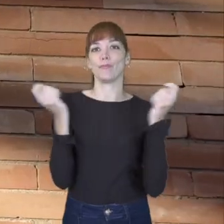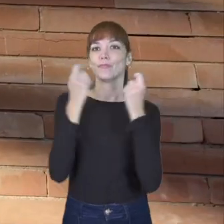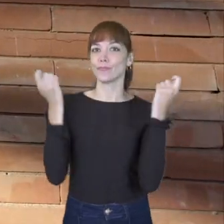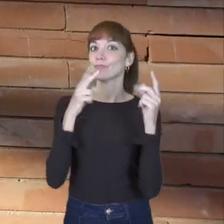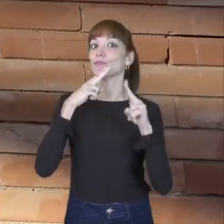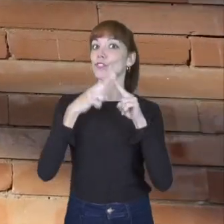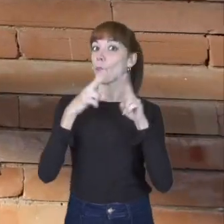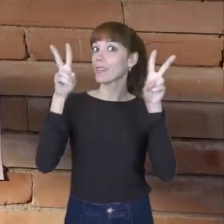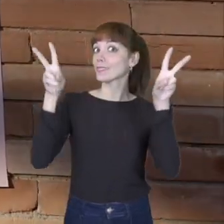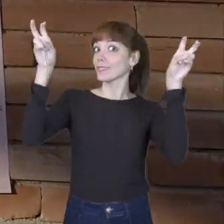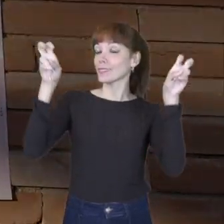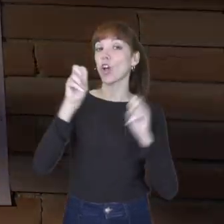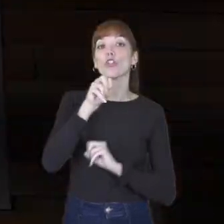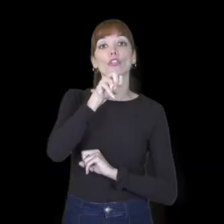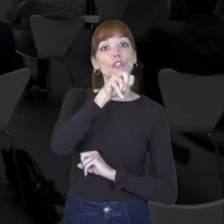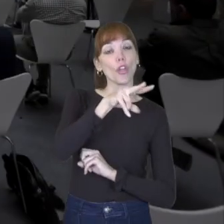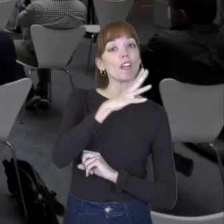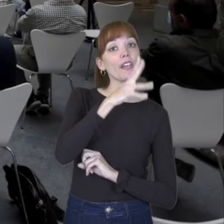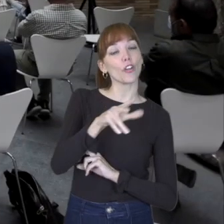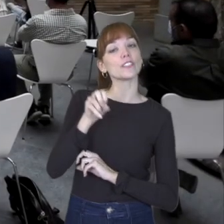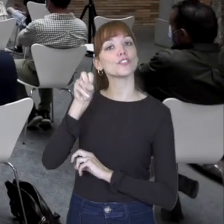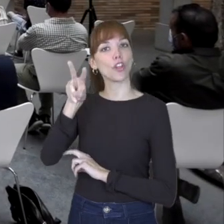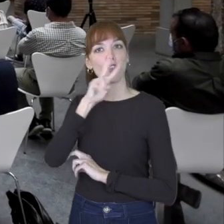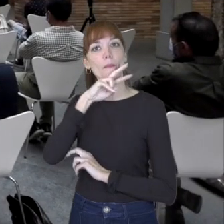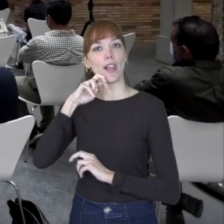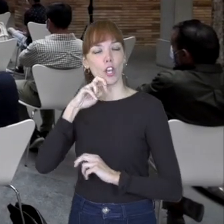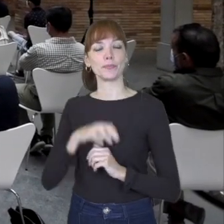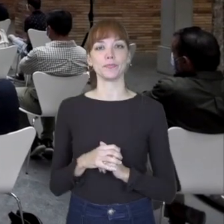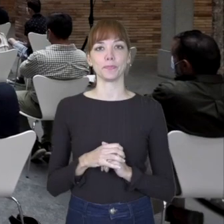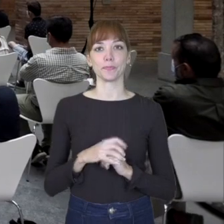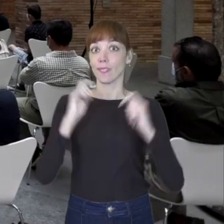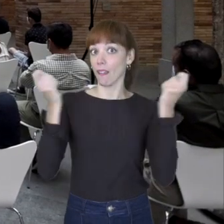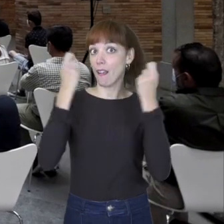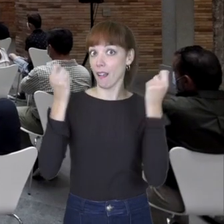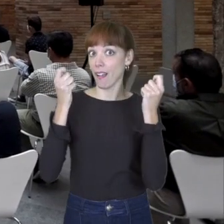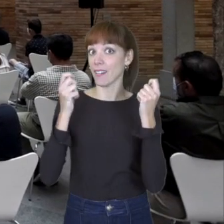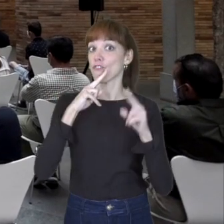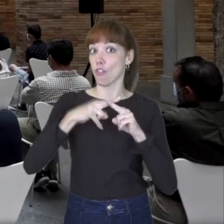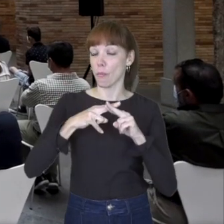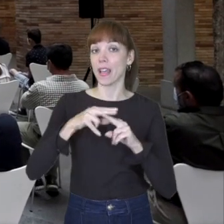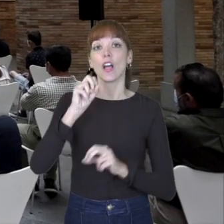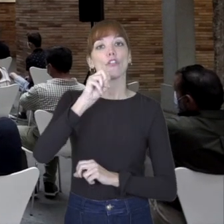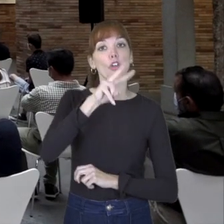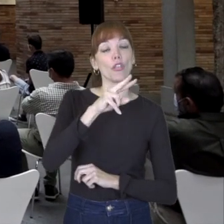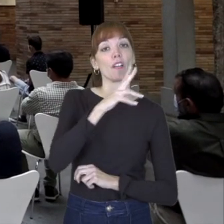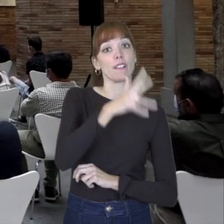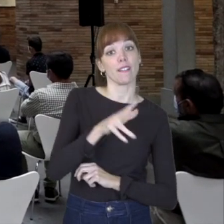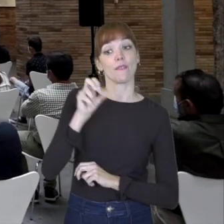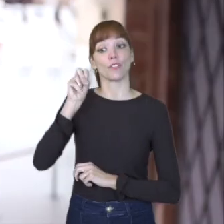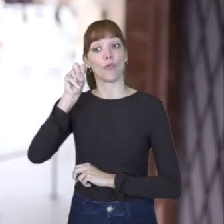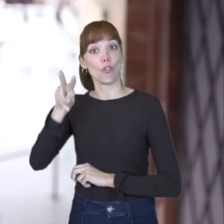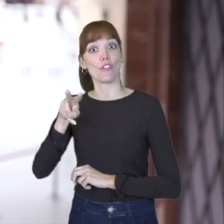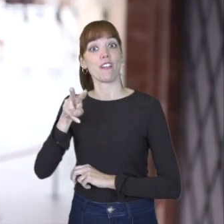Razones, 12 Valores. La campaña 12 Razones, 12 Valores, Constelaciones